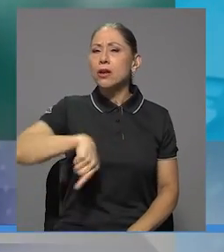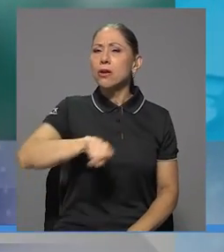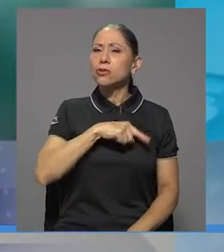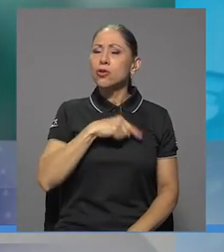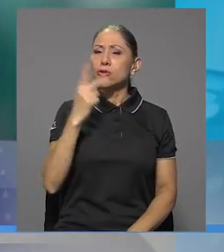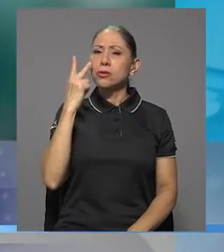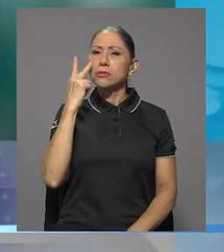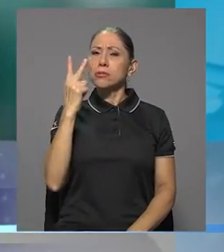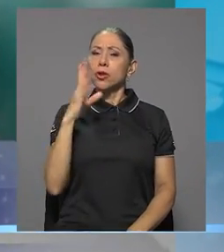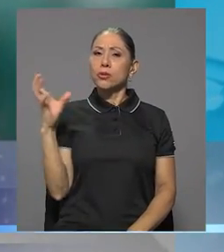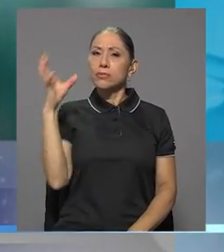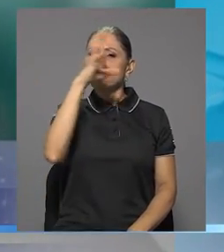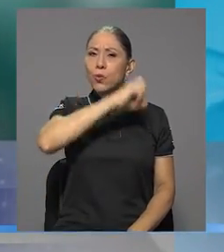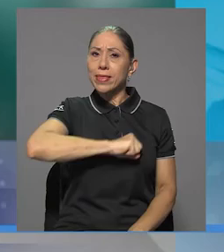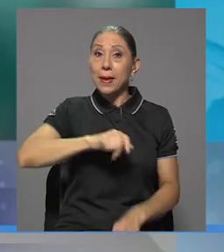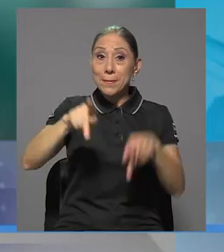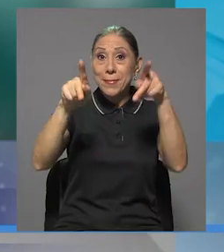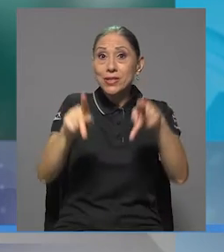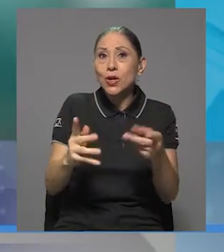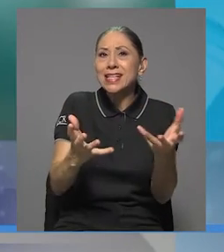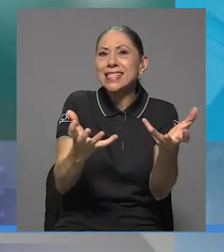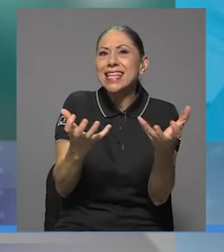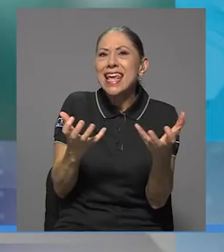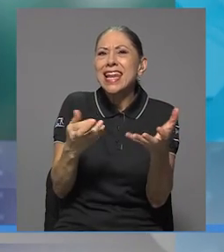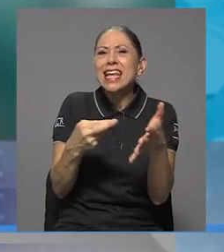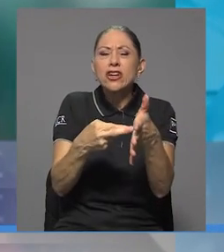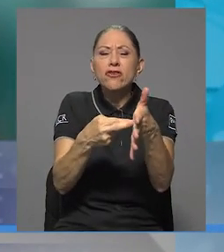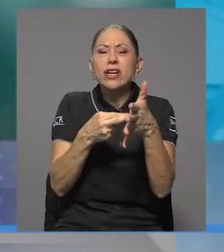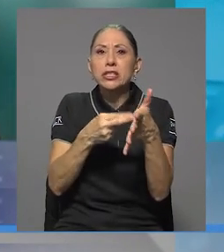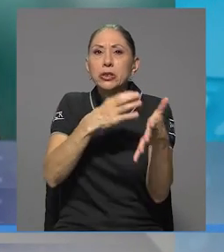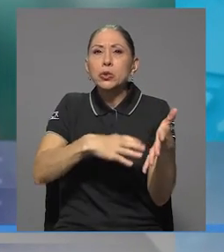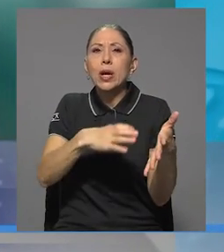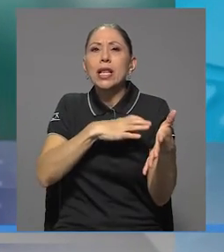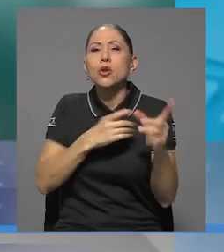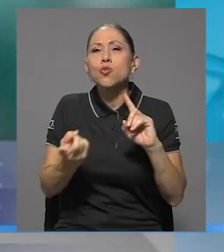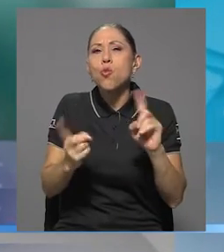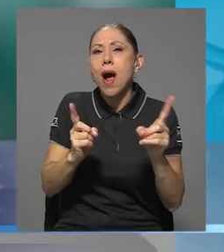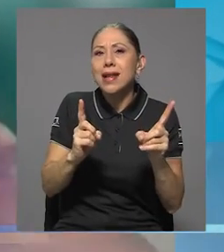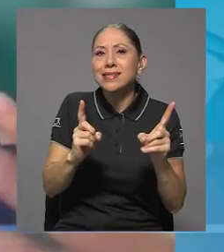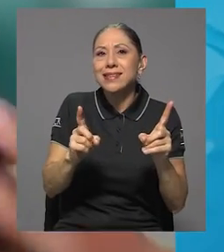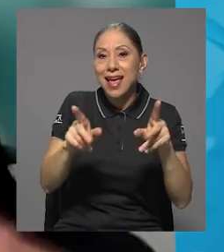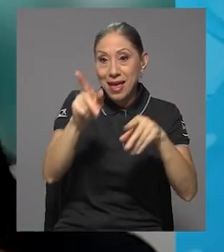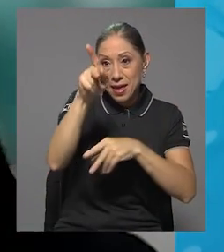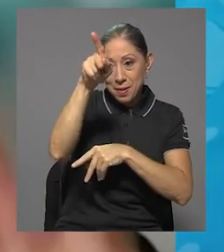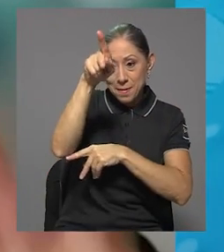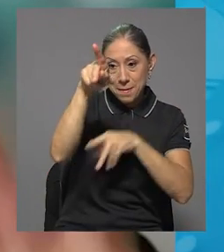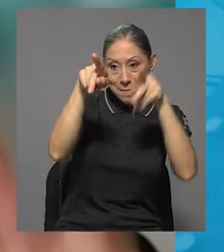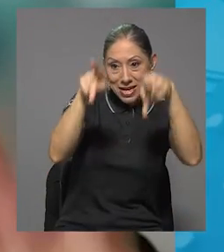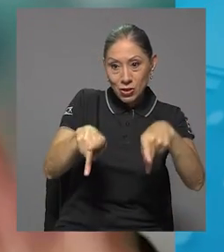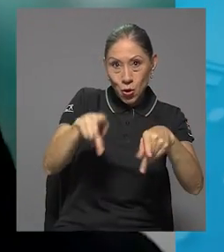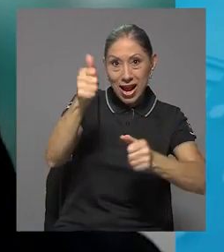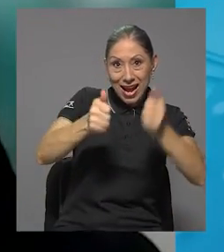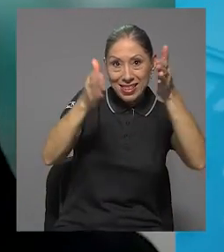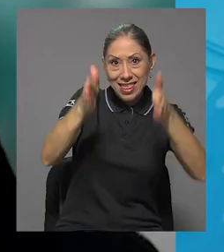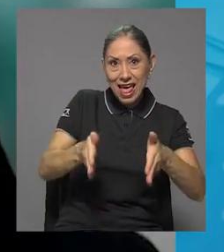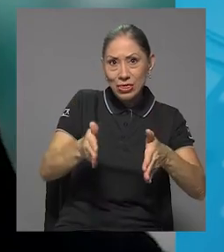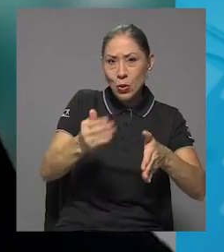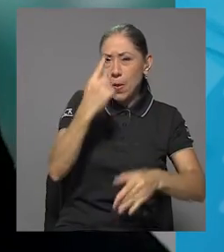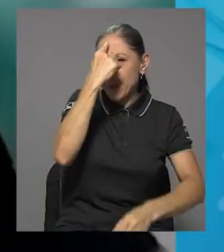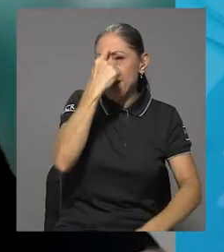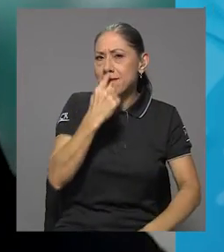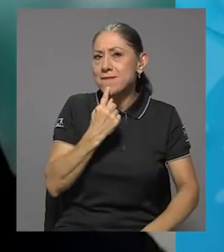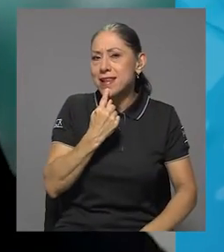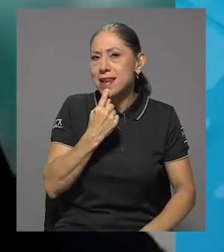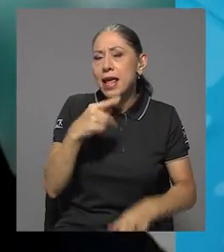optando por un perfil en primer lugar, pero una persona que pueda establecer negociaciones, ¿verdad? Una